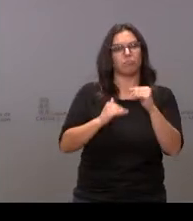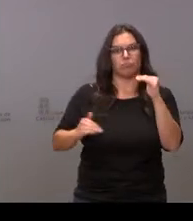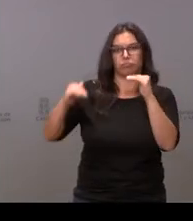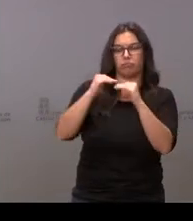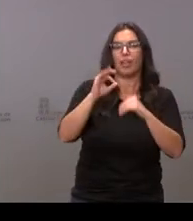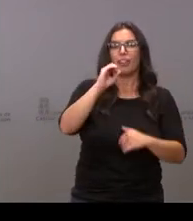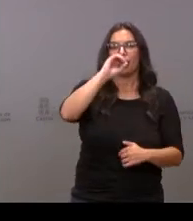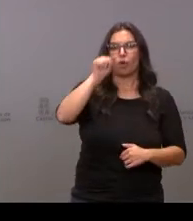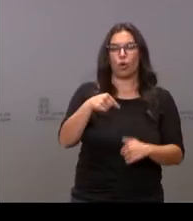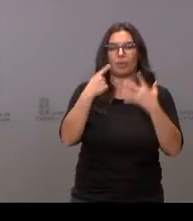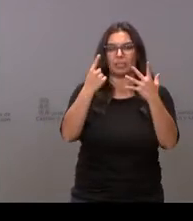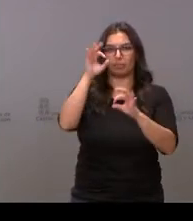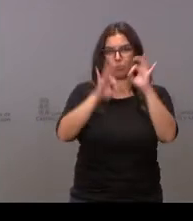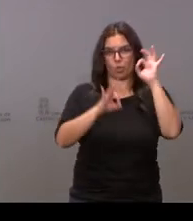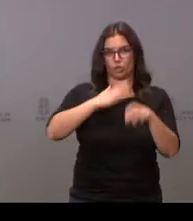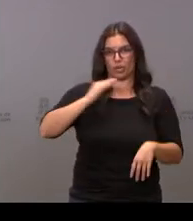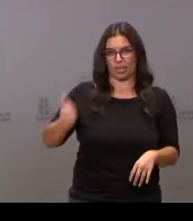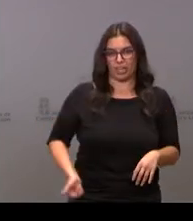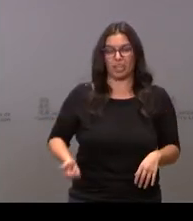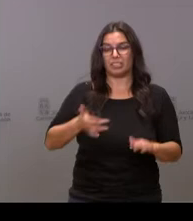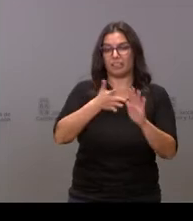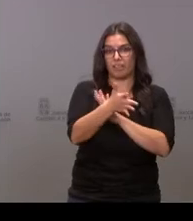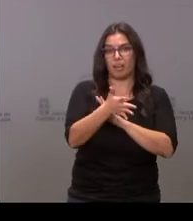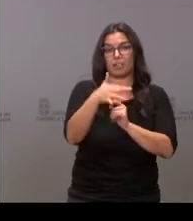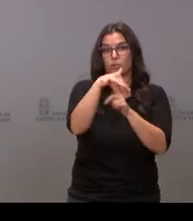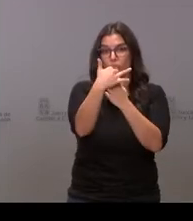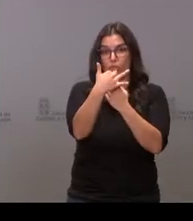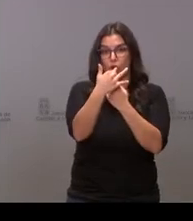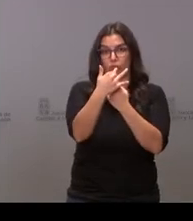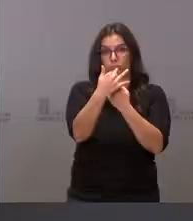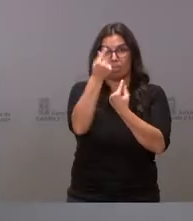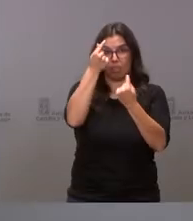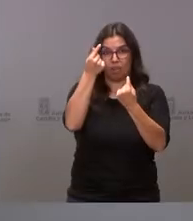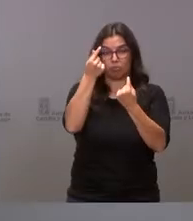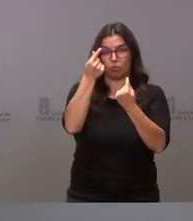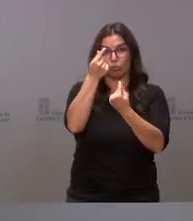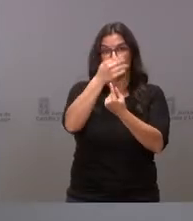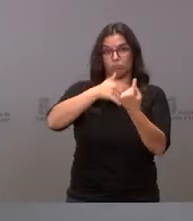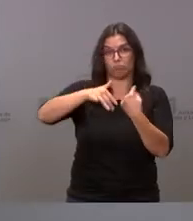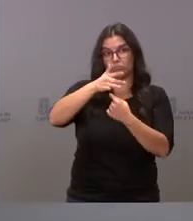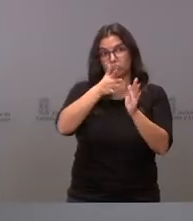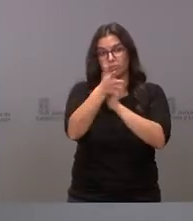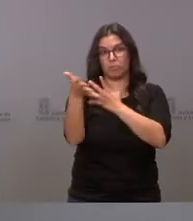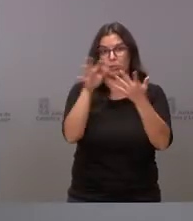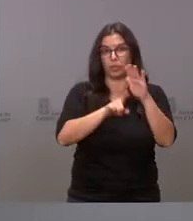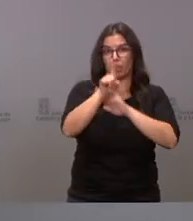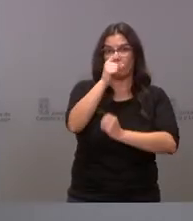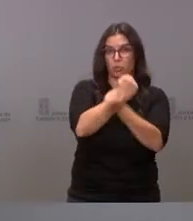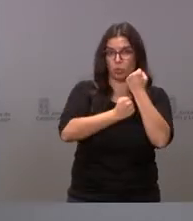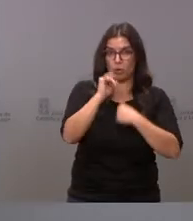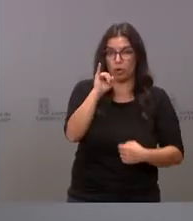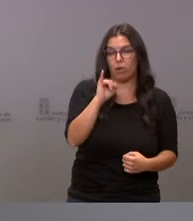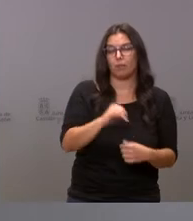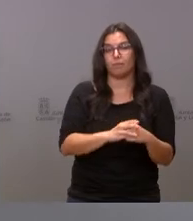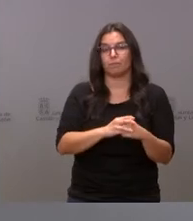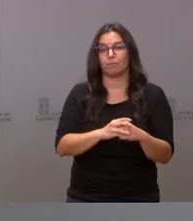% del PIB. Un escenario, como les digo, que estima un crecimiento económico, que